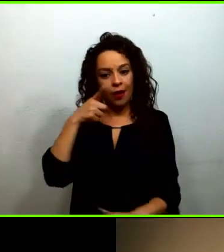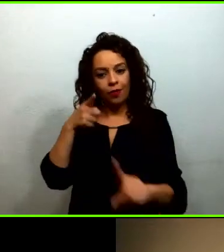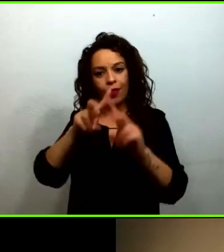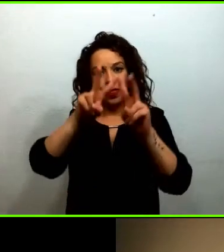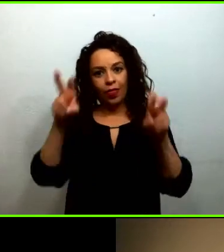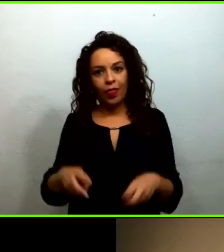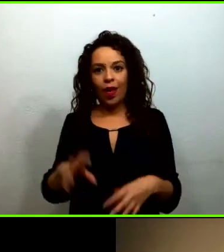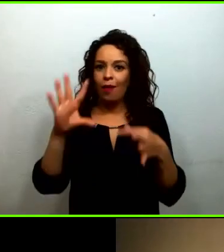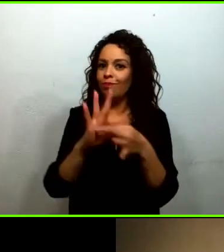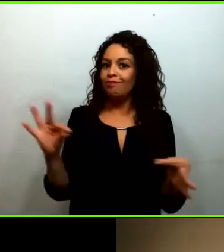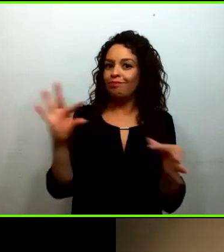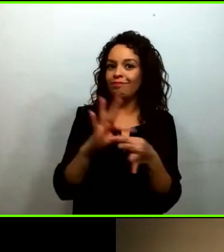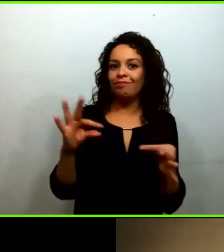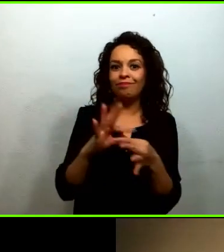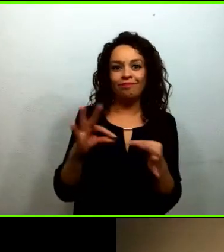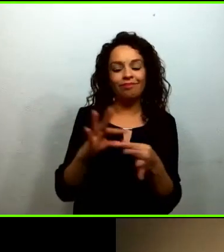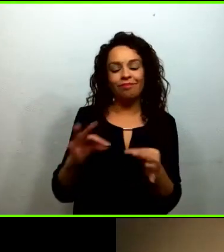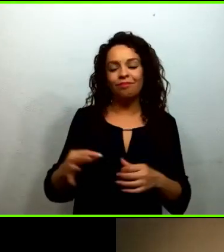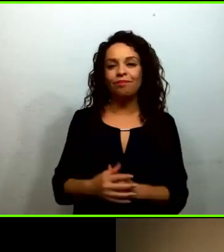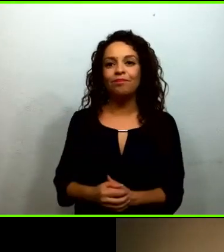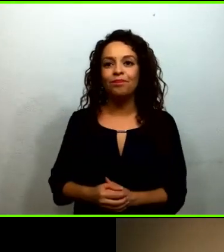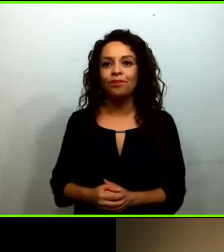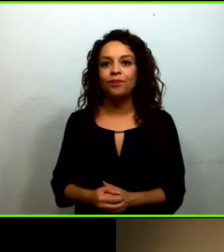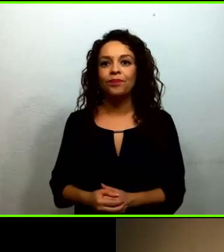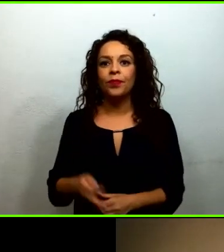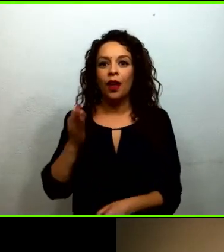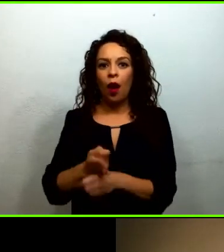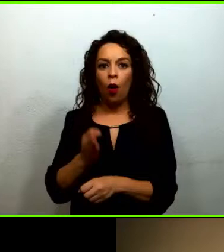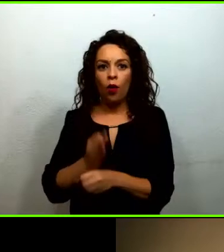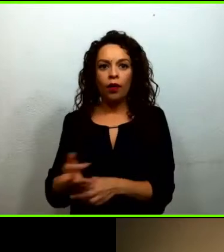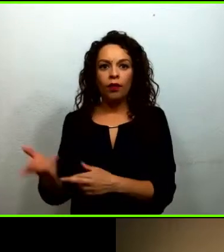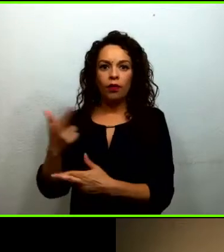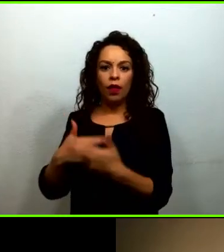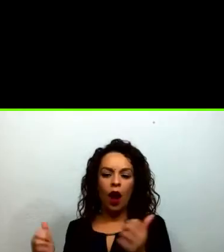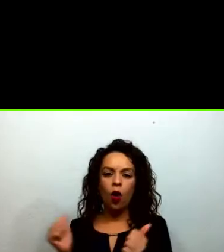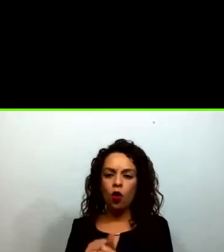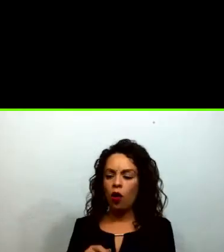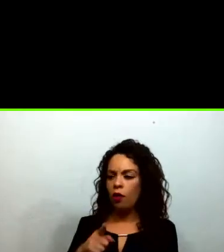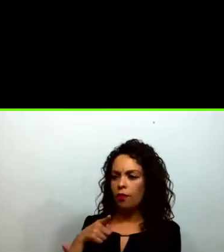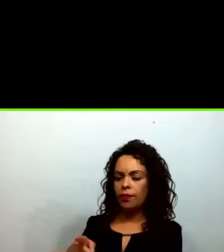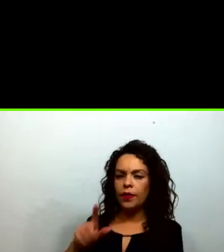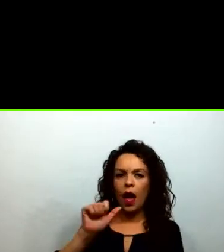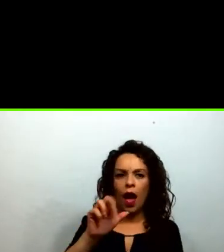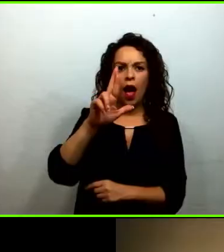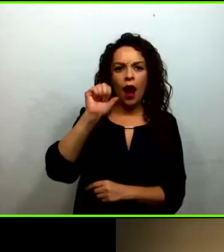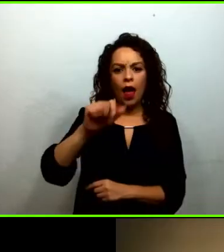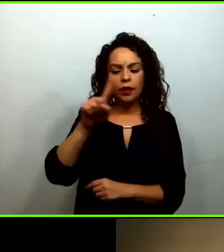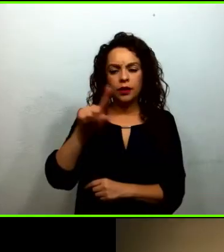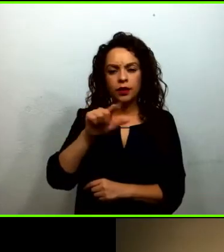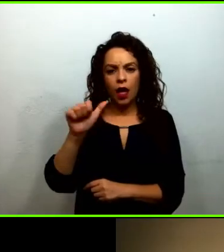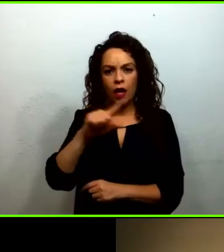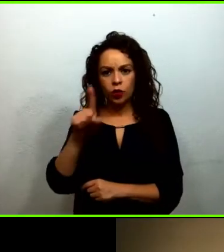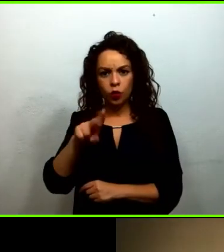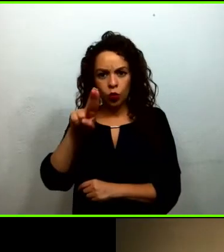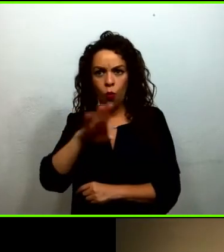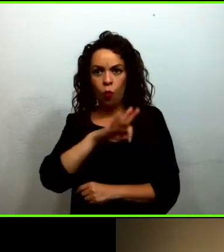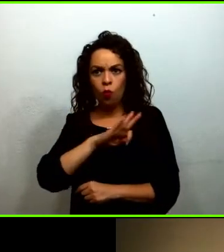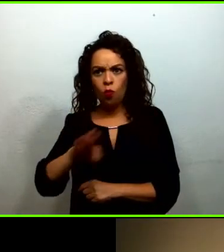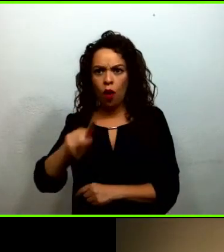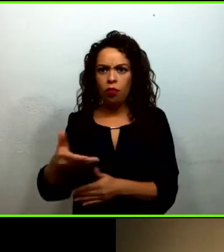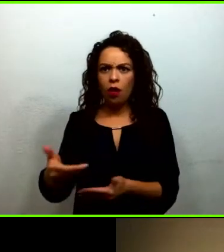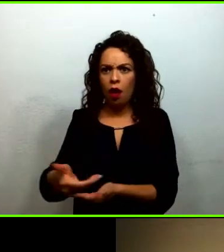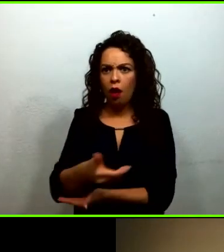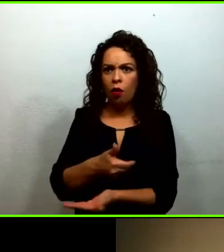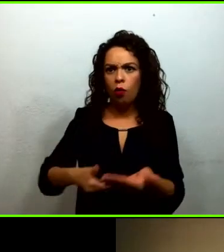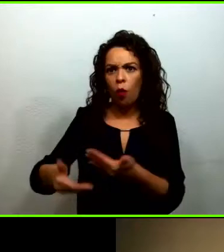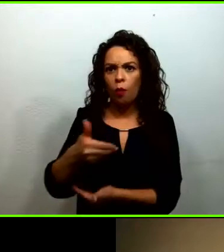ahora paso vuelvo a Aranzazu para preguntarle si nos puede compartir algunas experiencias